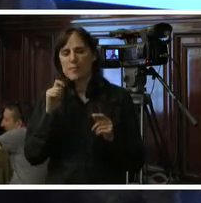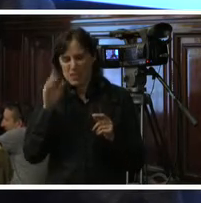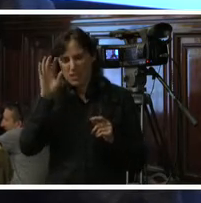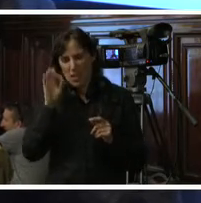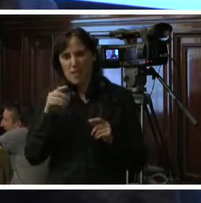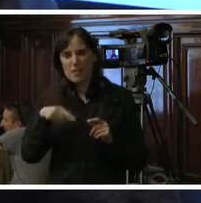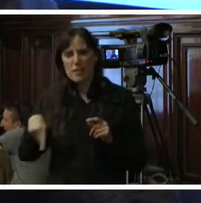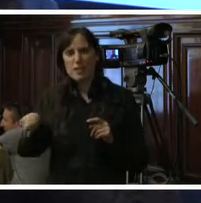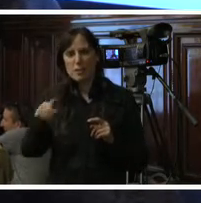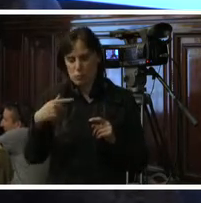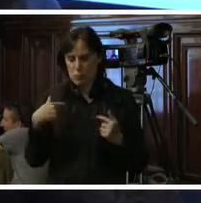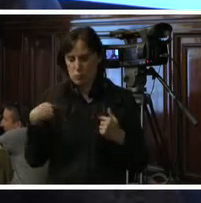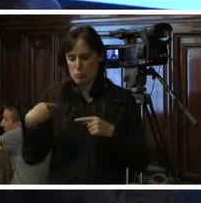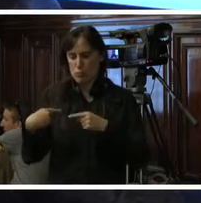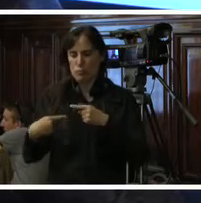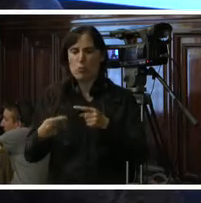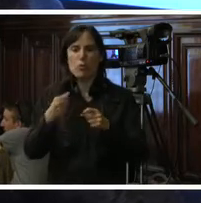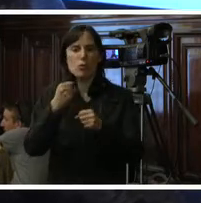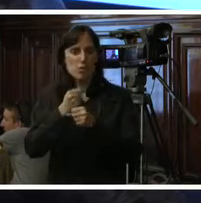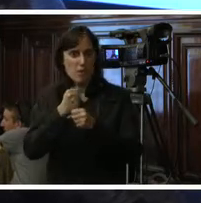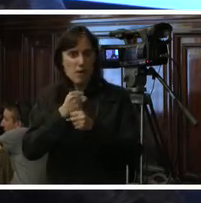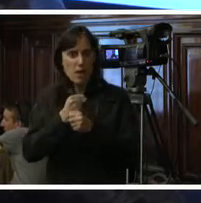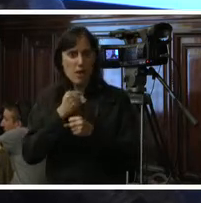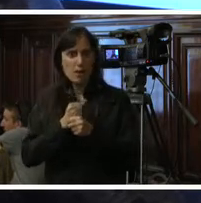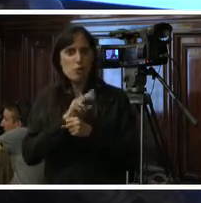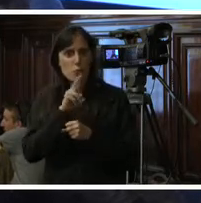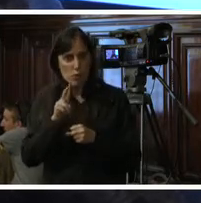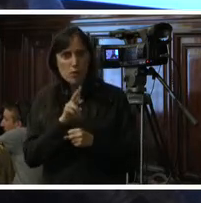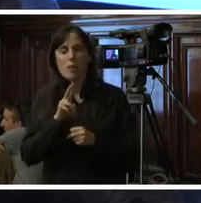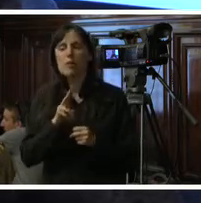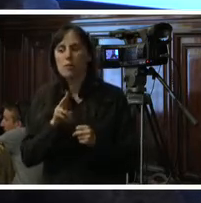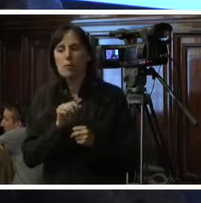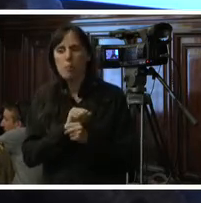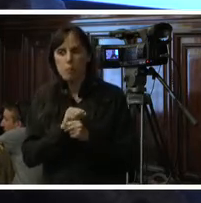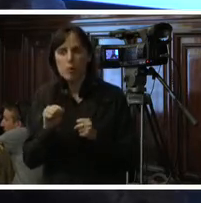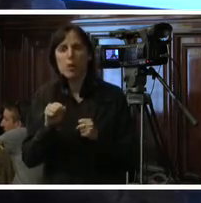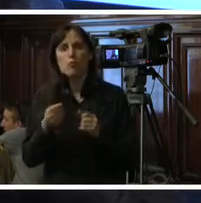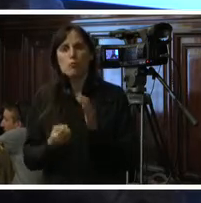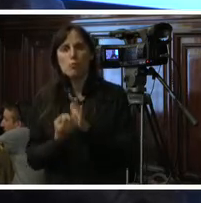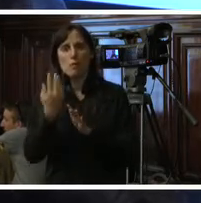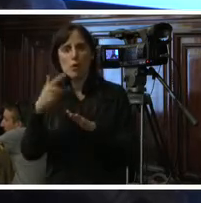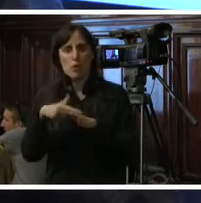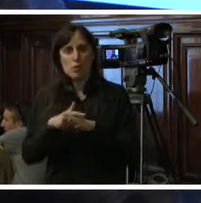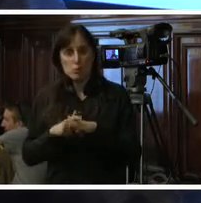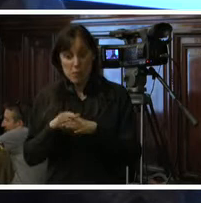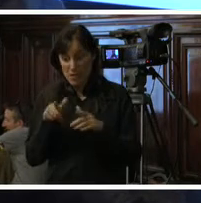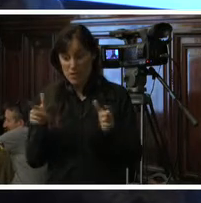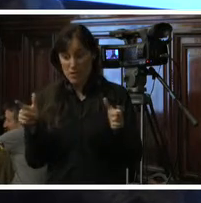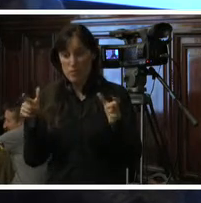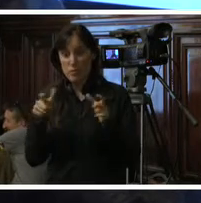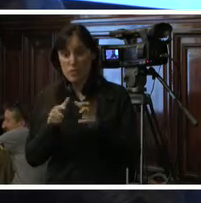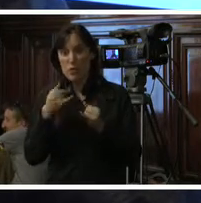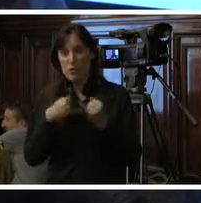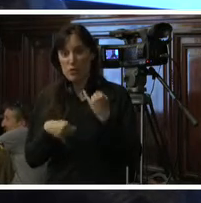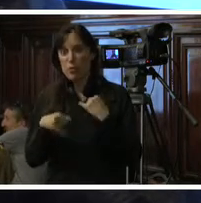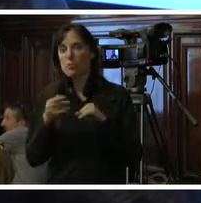como continuadora de los trabajos de la unidad ESC vamos a tener un nuevo instrumento que esta comisión ha aprobado que es un informe